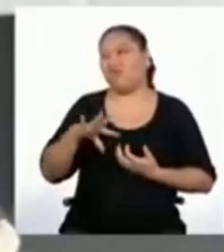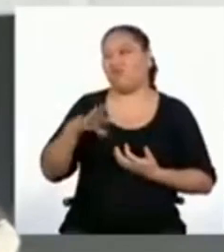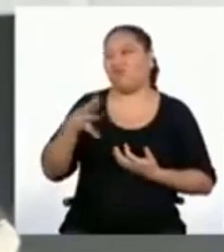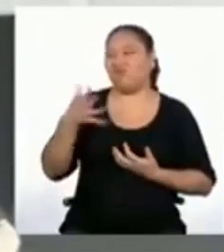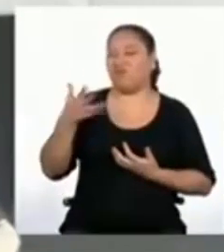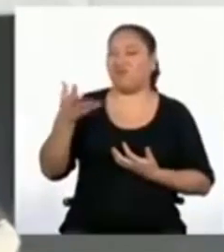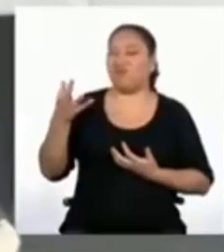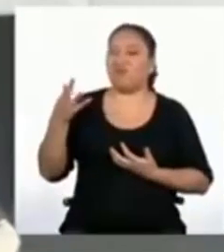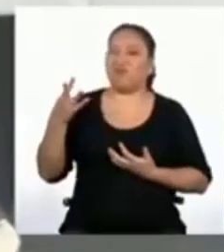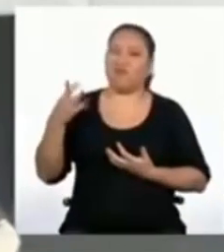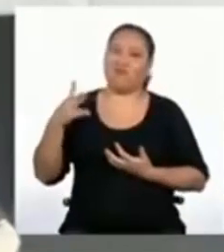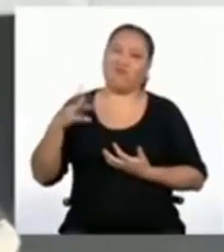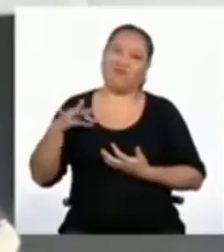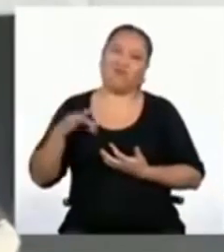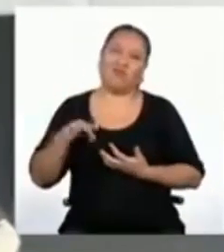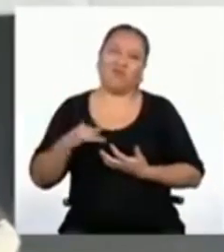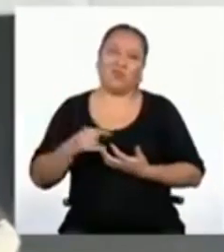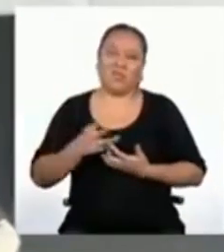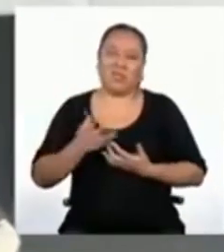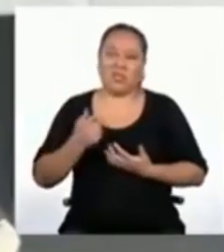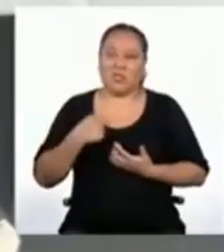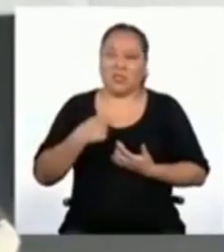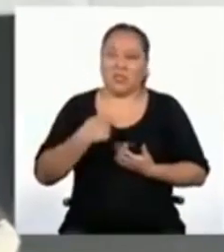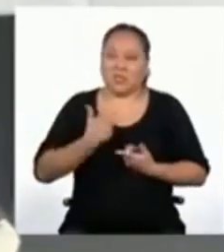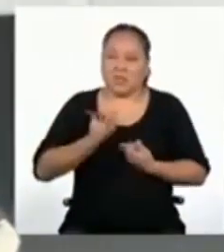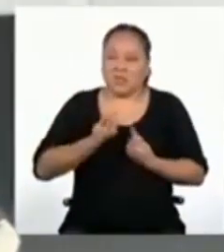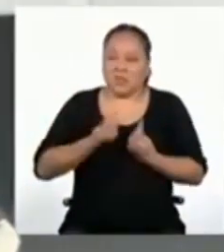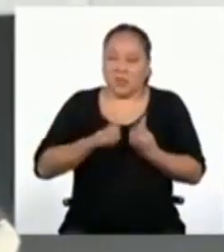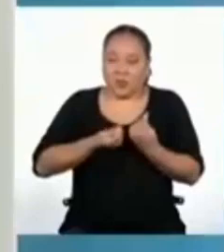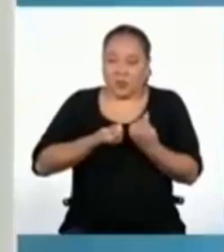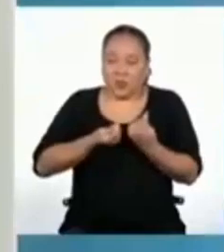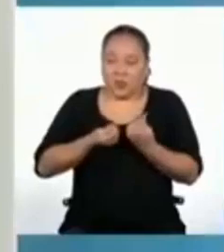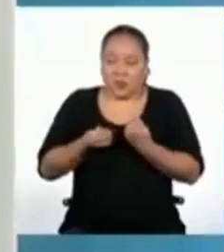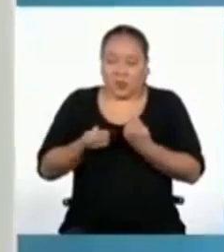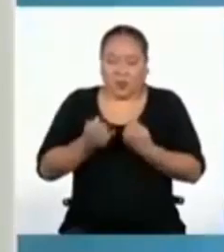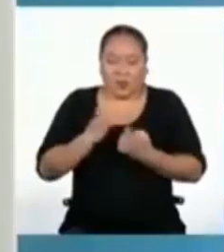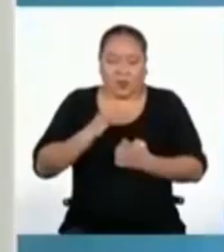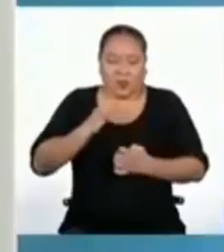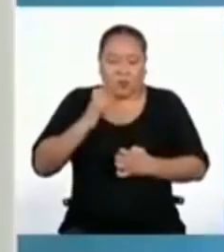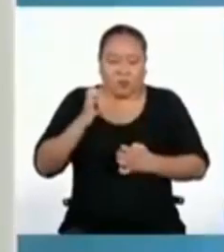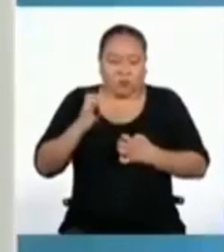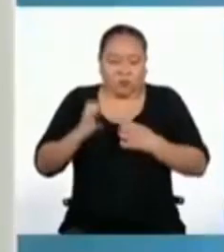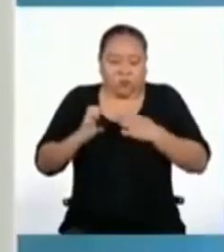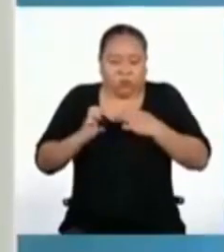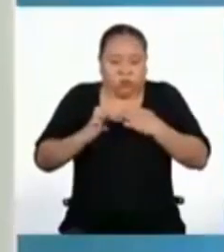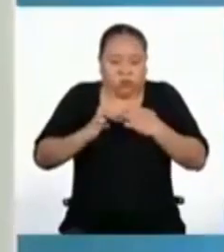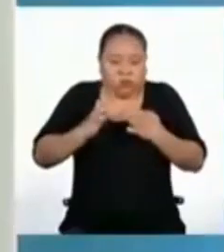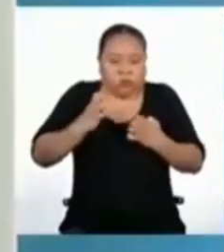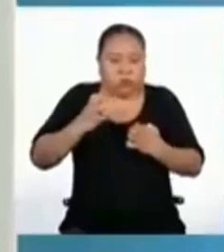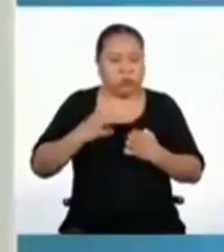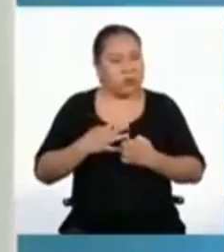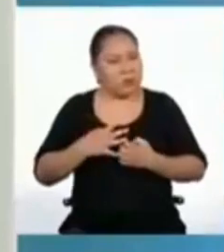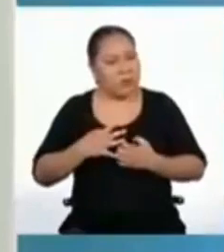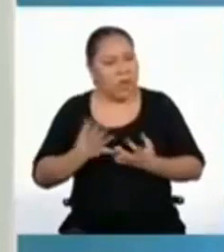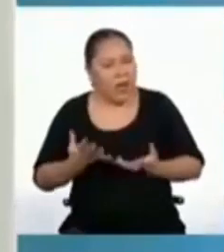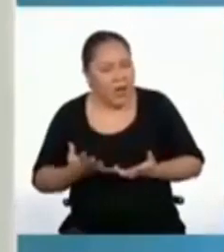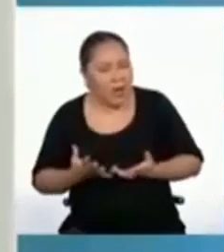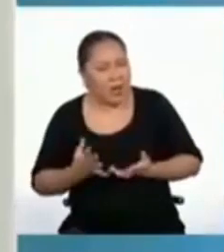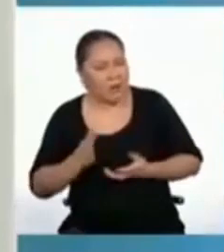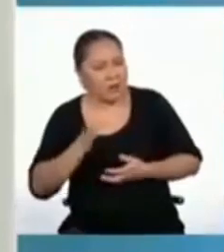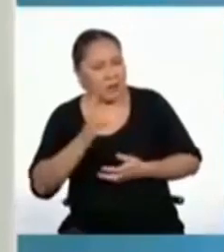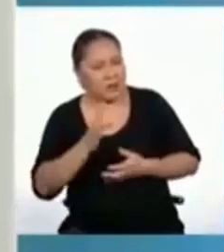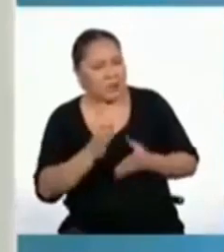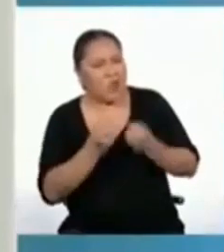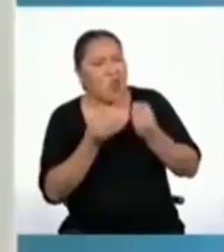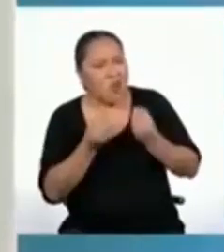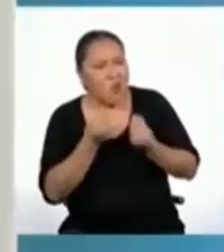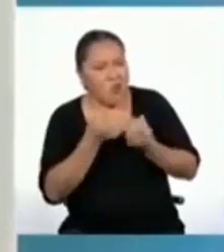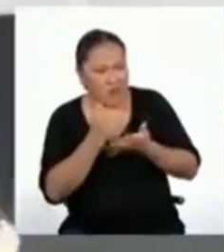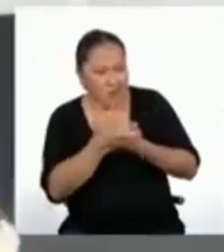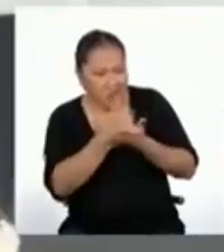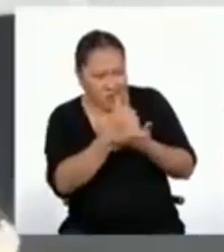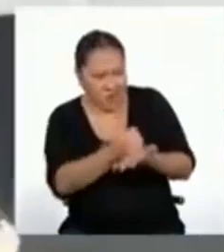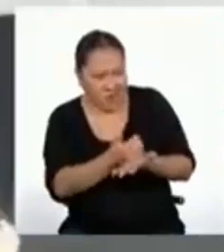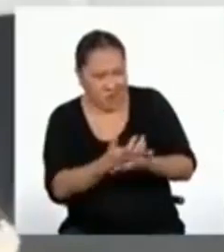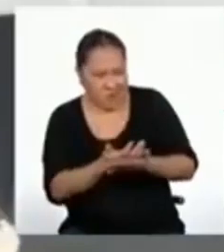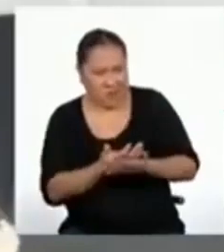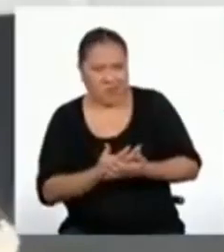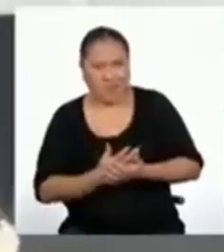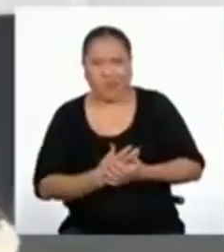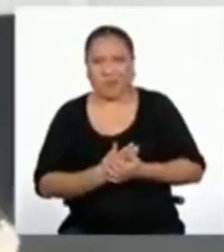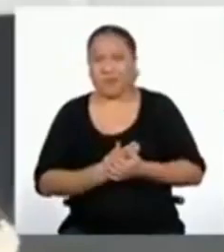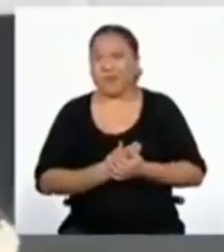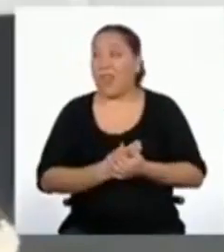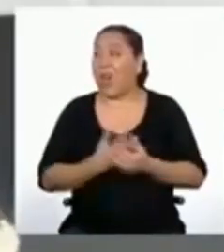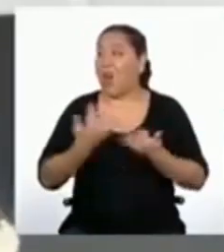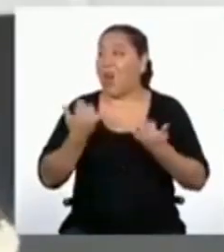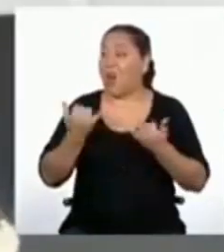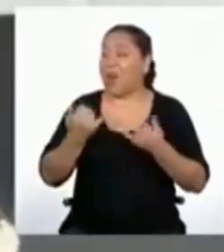o menos, en plena autorregulación emocional. ¡Asu! ¿En qué te puedo ayudar, querida Yaremis? Hoy